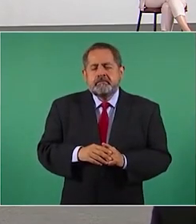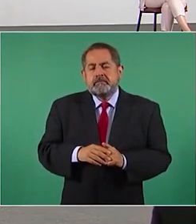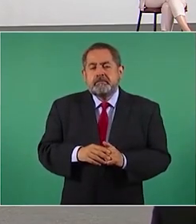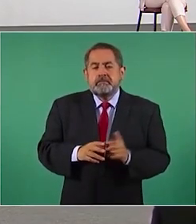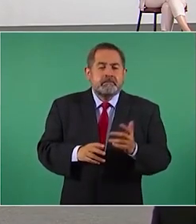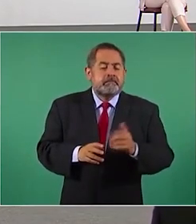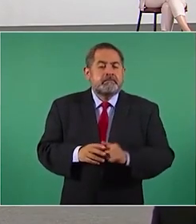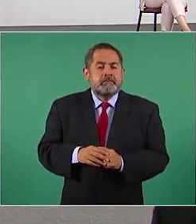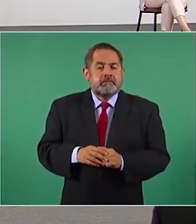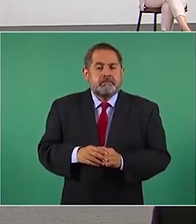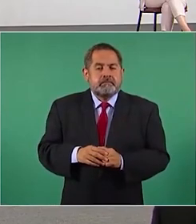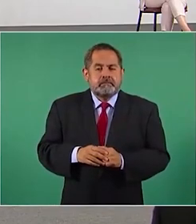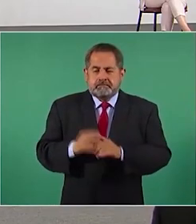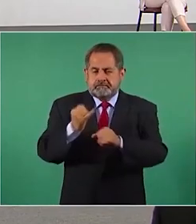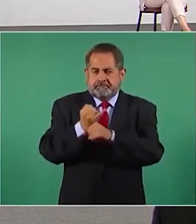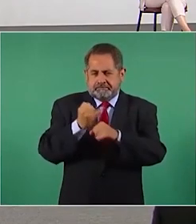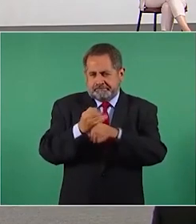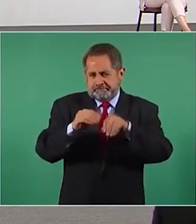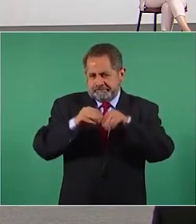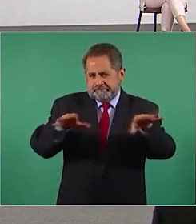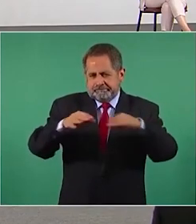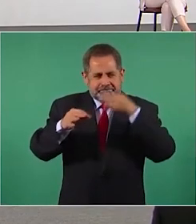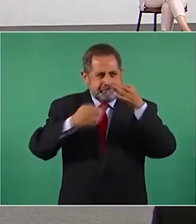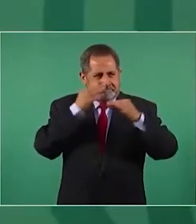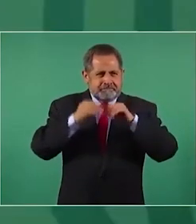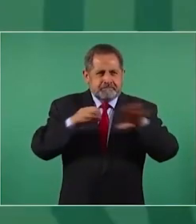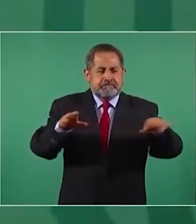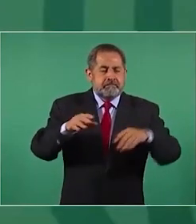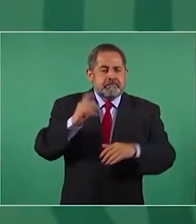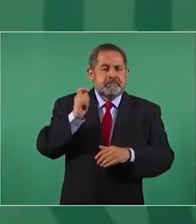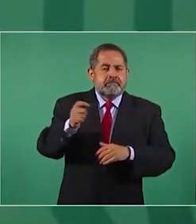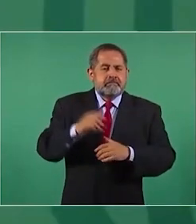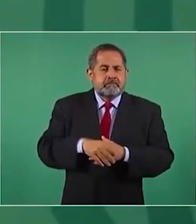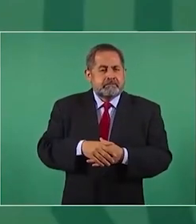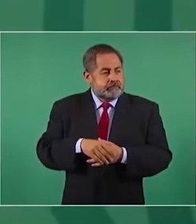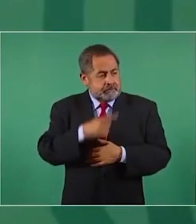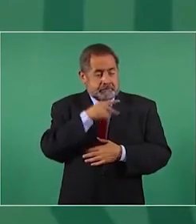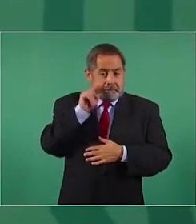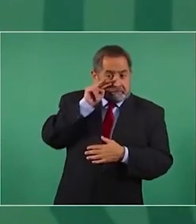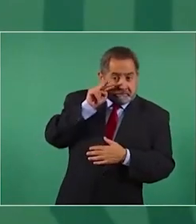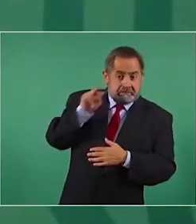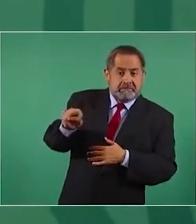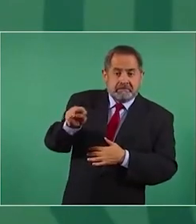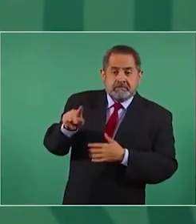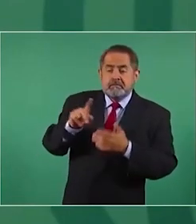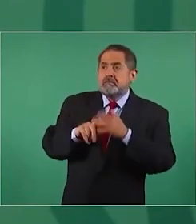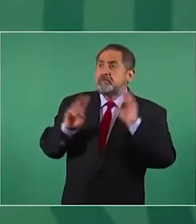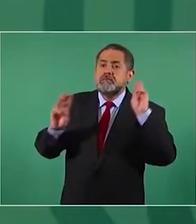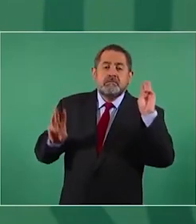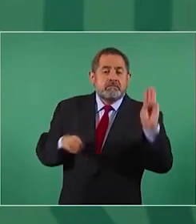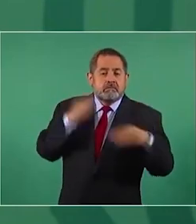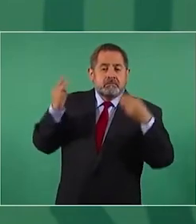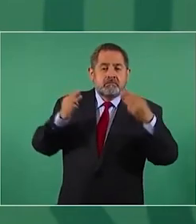por el Internet, ver las obras que se están haciendo en el mundo,